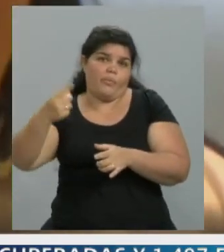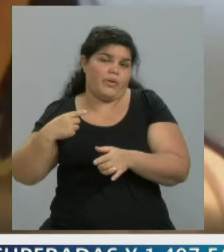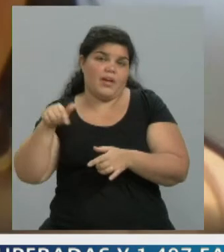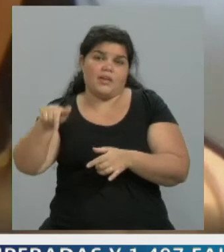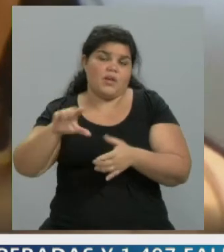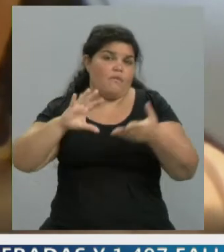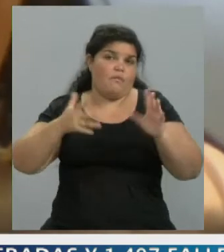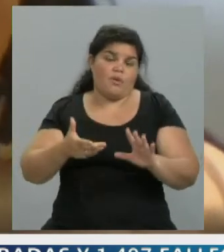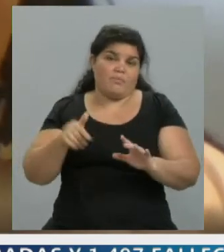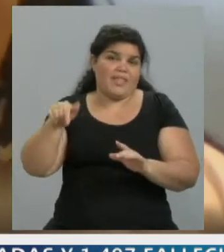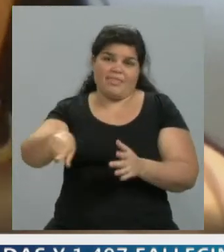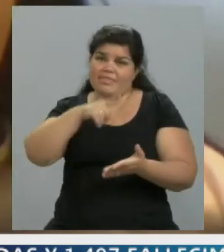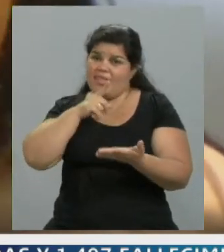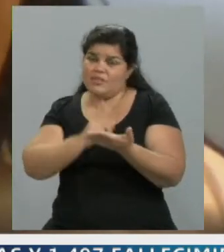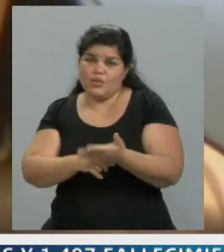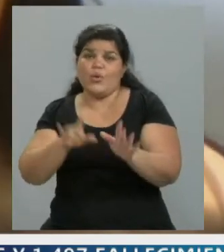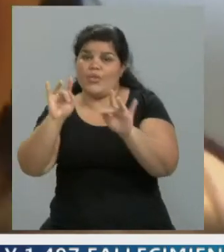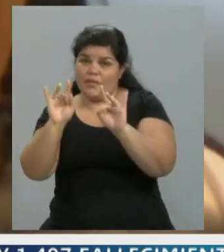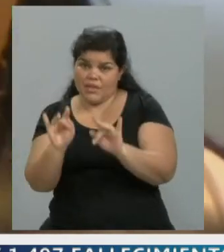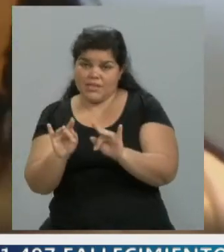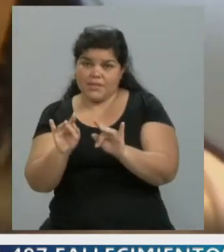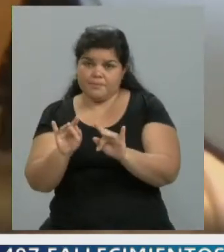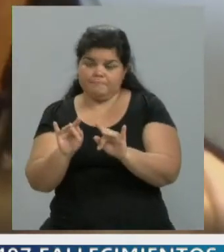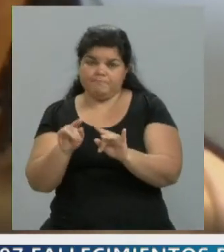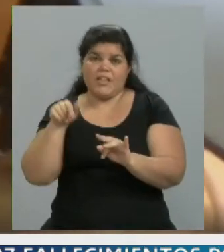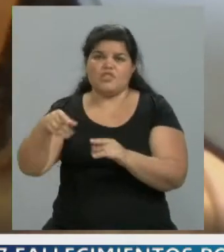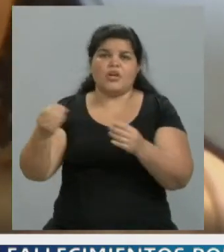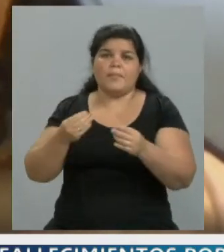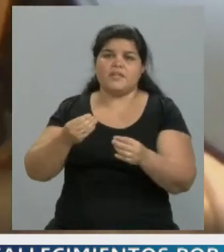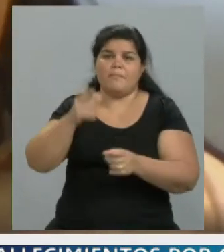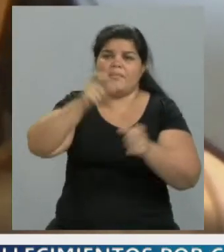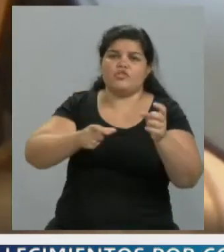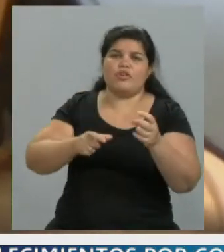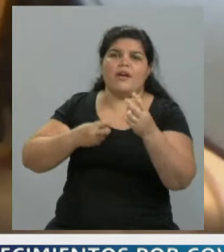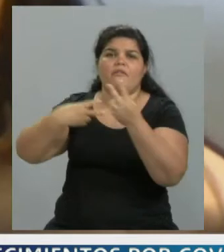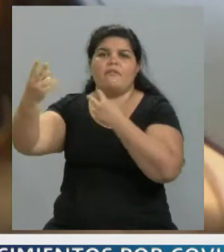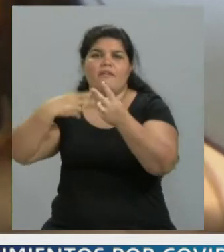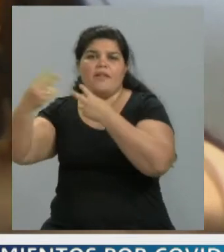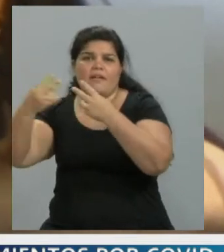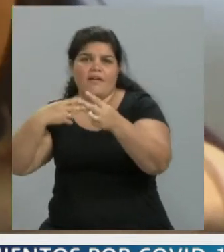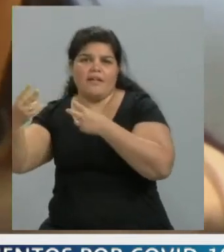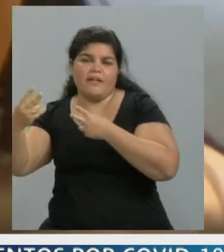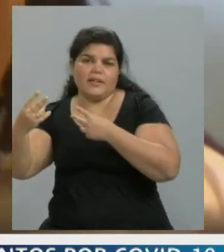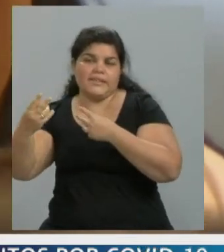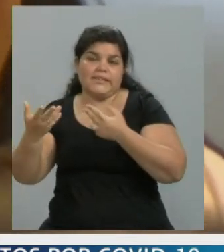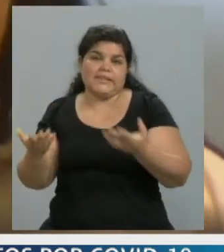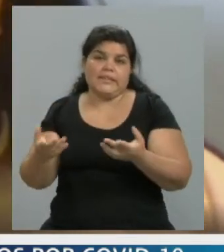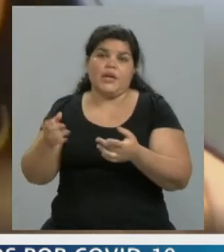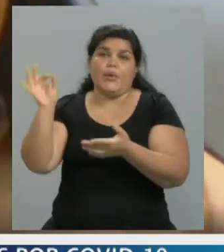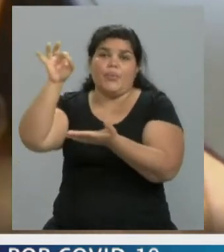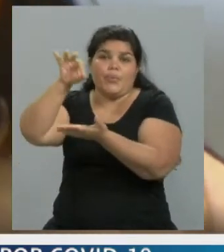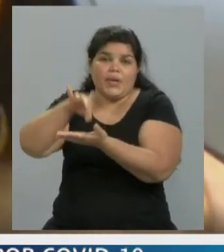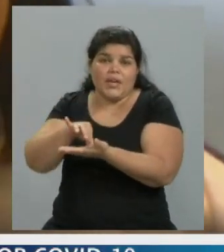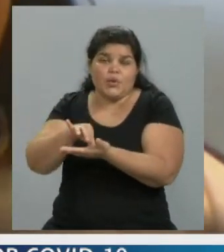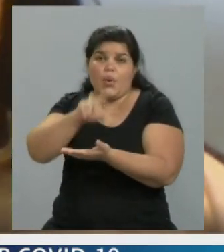complejas de tomar, pero también favorecen que haya inmovilidad de las personas, ¿verdad? Y las variantes se mueven de